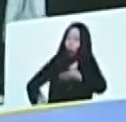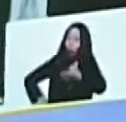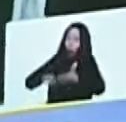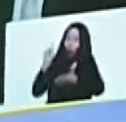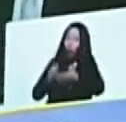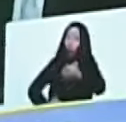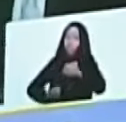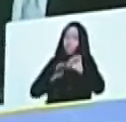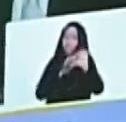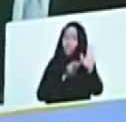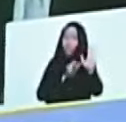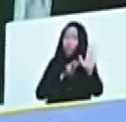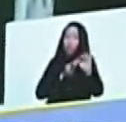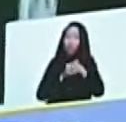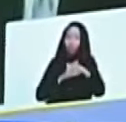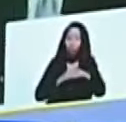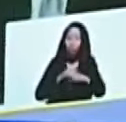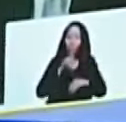el 29 de mayo,